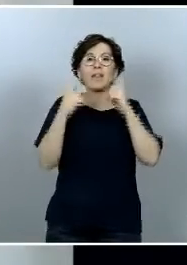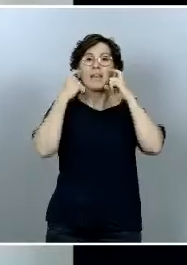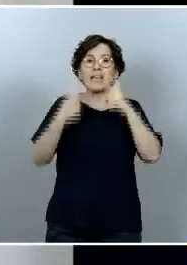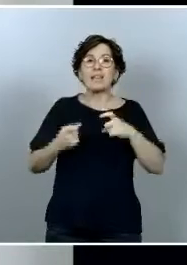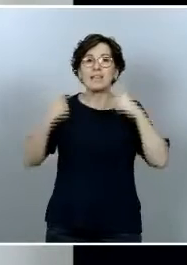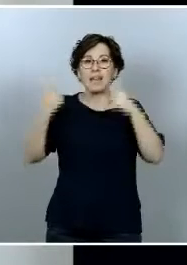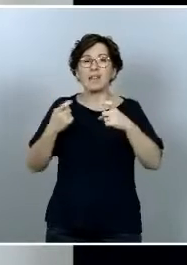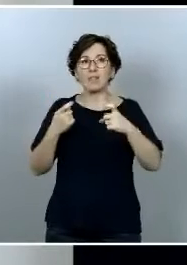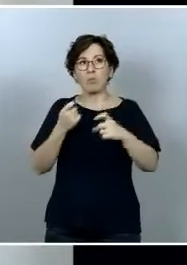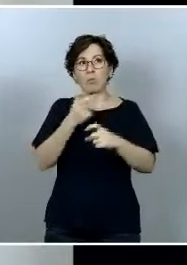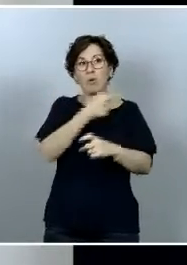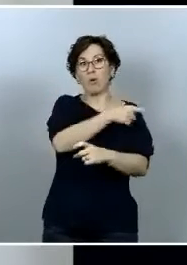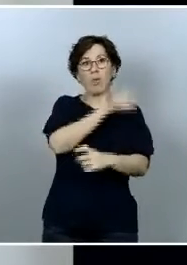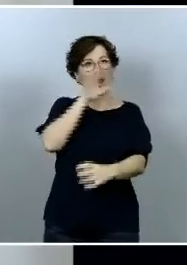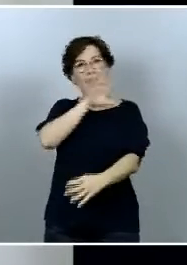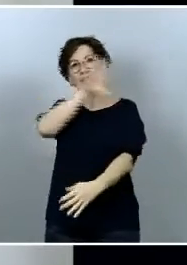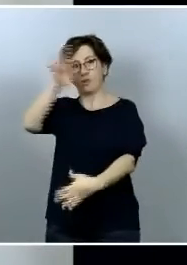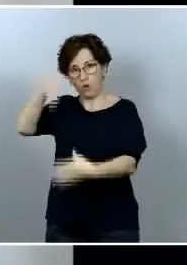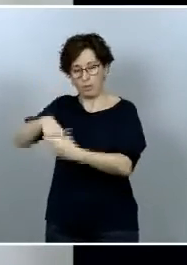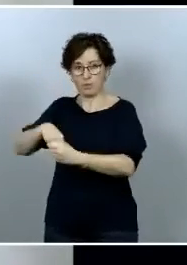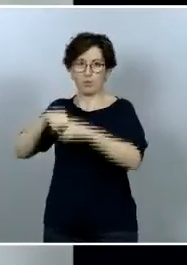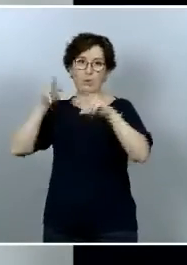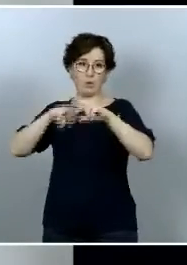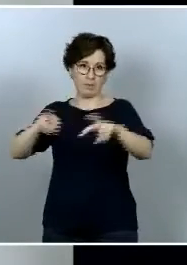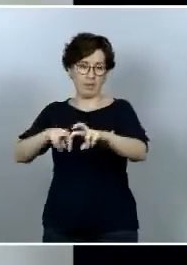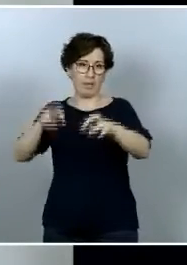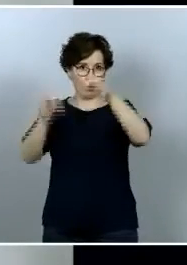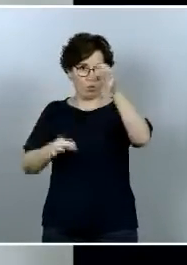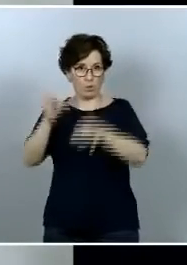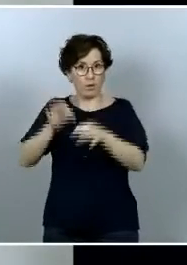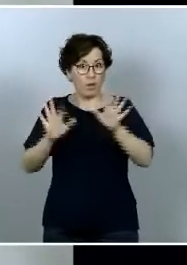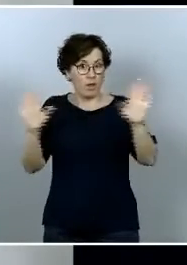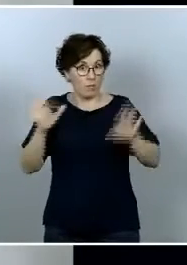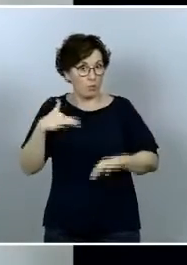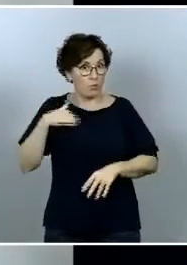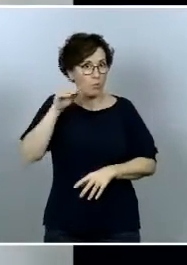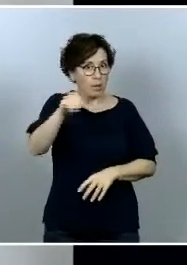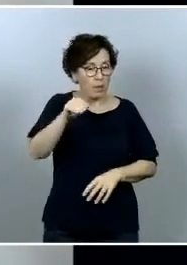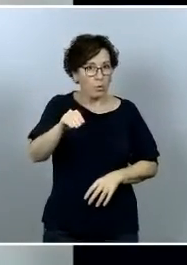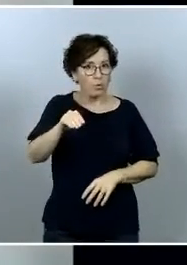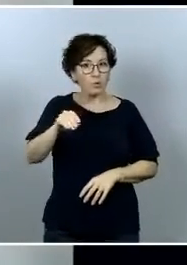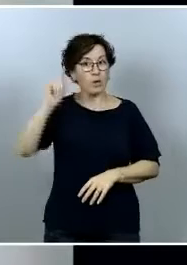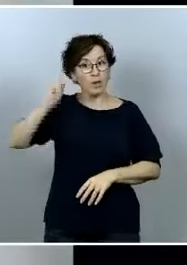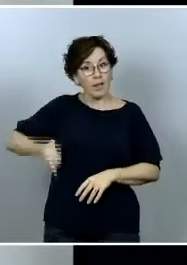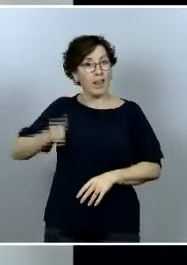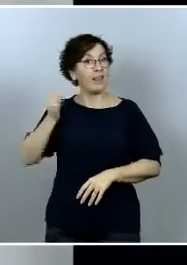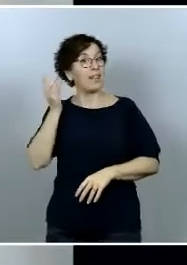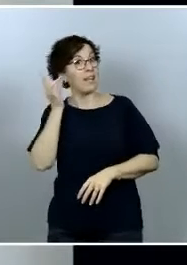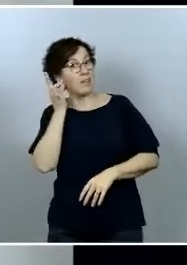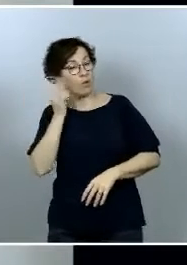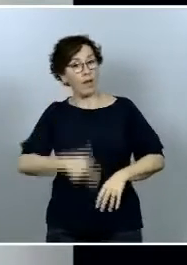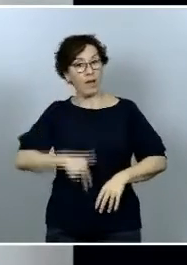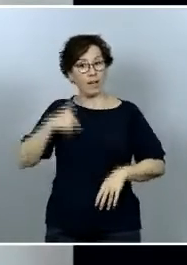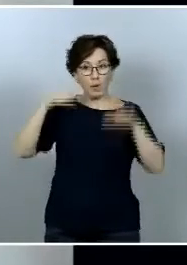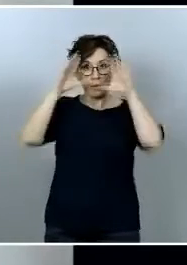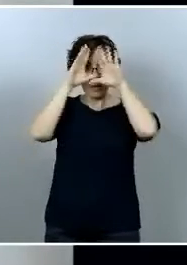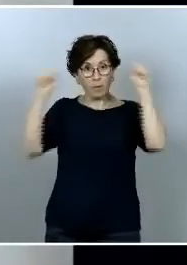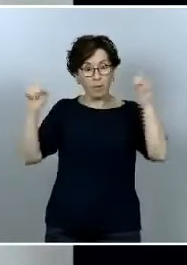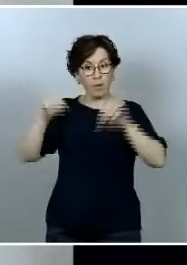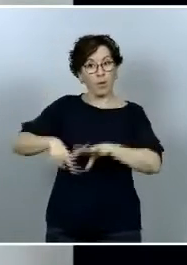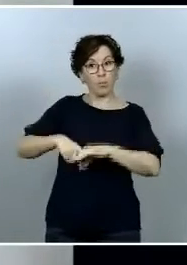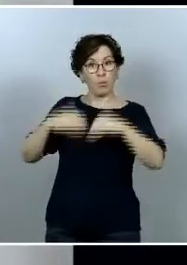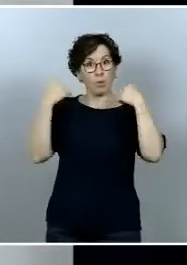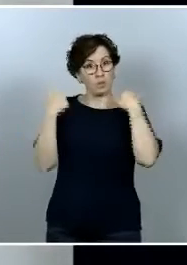judicial por ello le pregunto si puede mantenerse la directora general de la Guardia Civil en